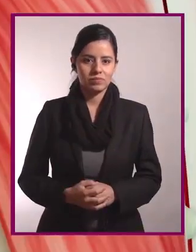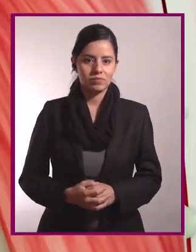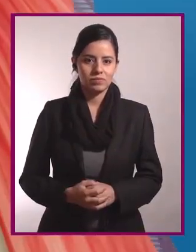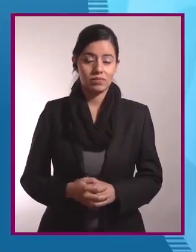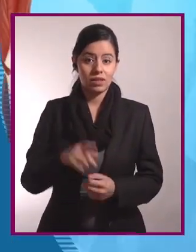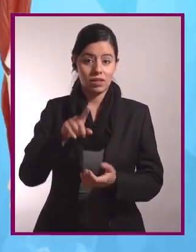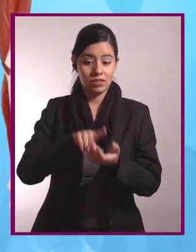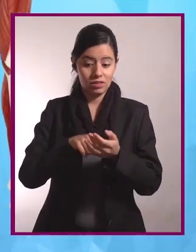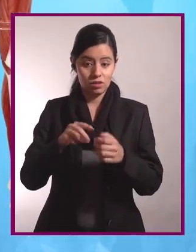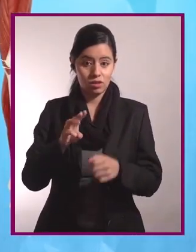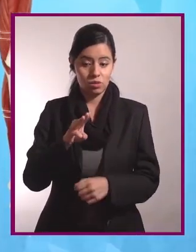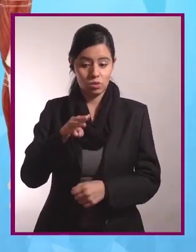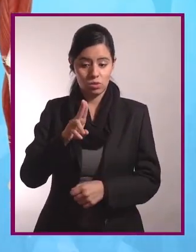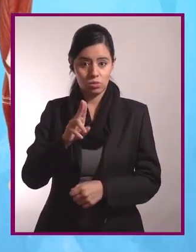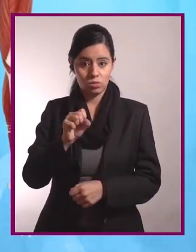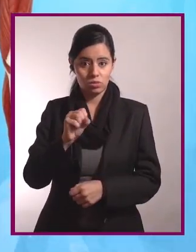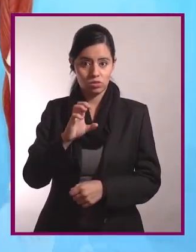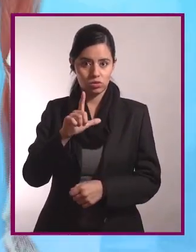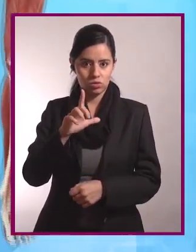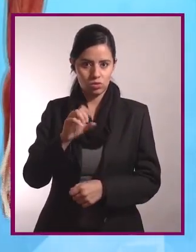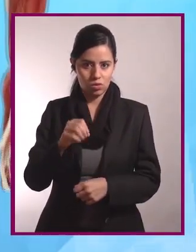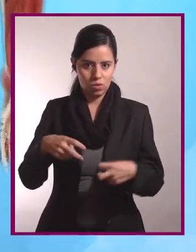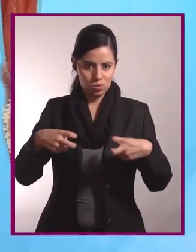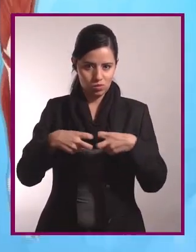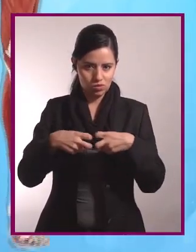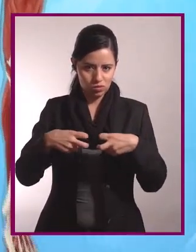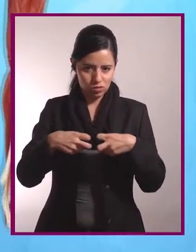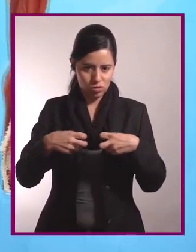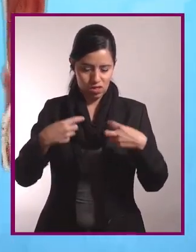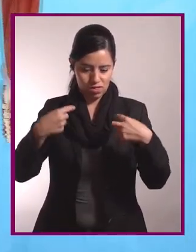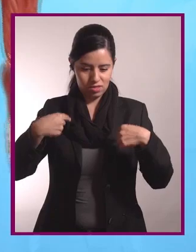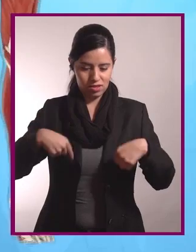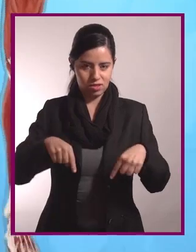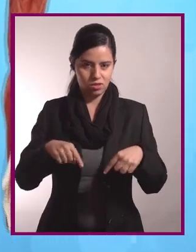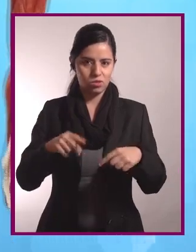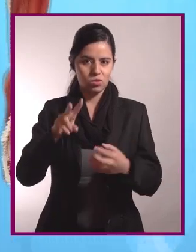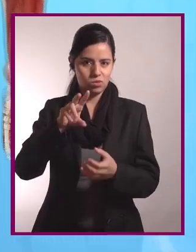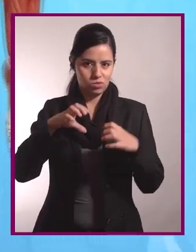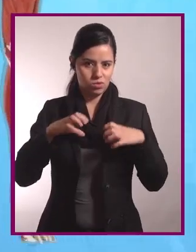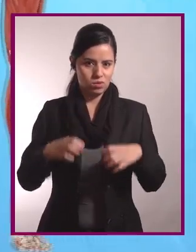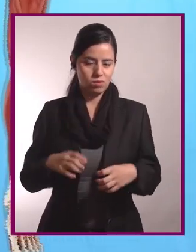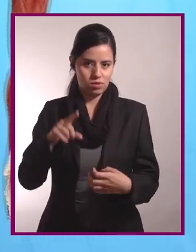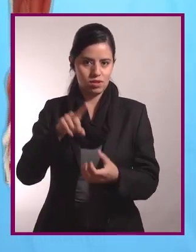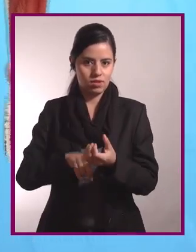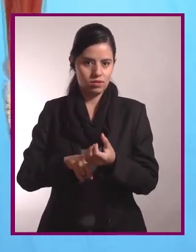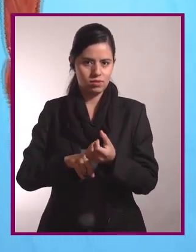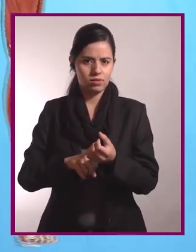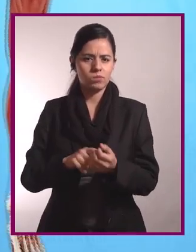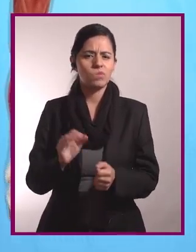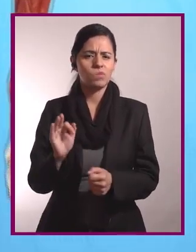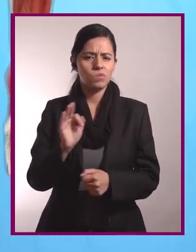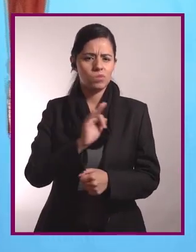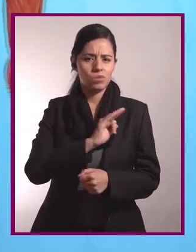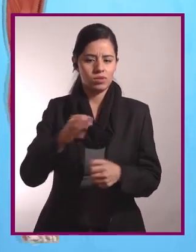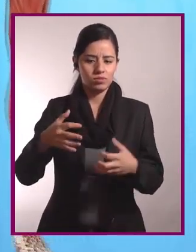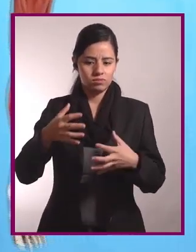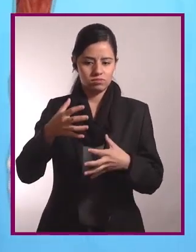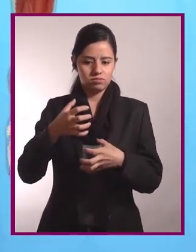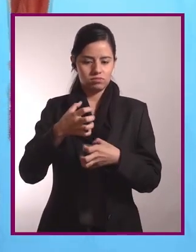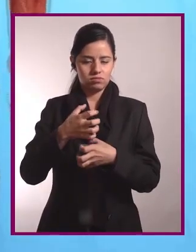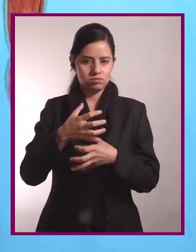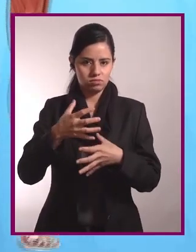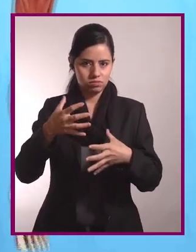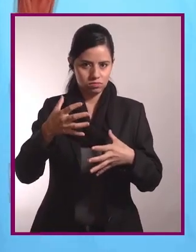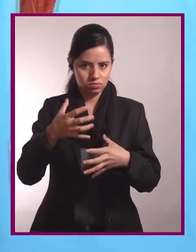El músculo es un tejido que se encuentra en nuestro cuerpo. Su principal característica es la de poder contraerse